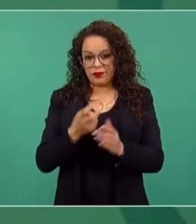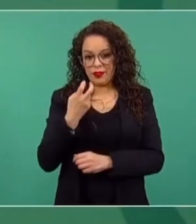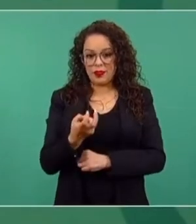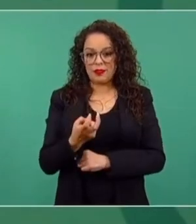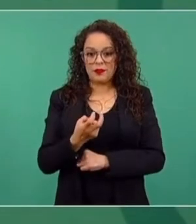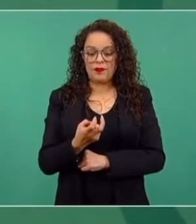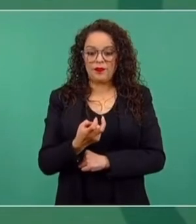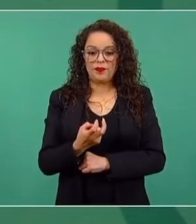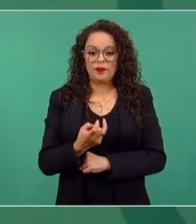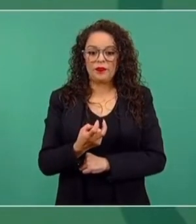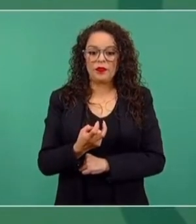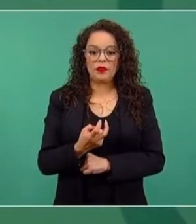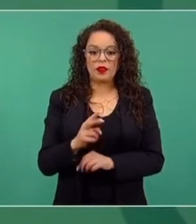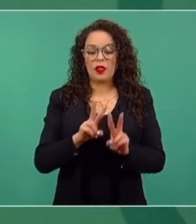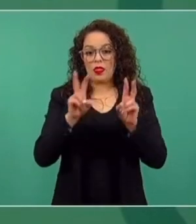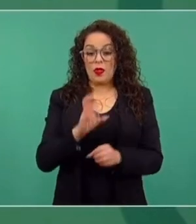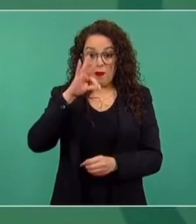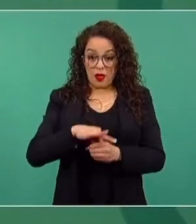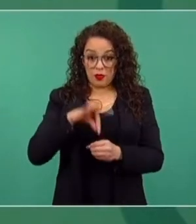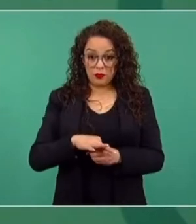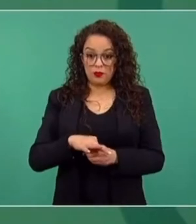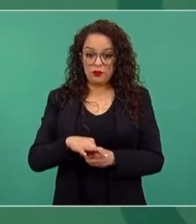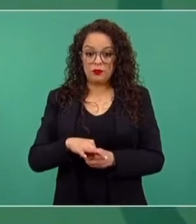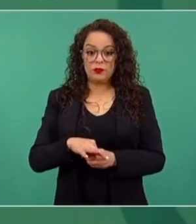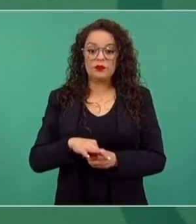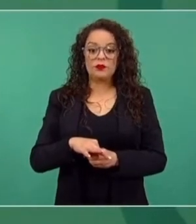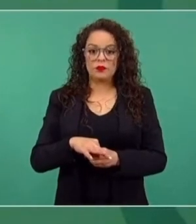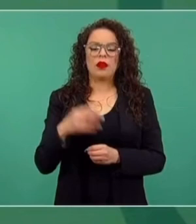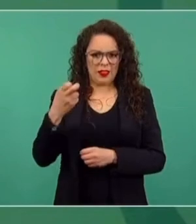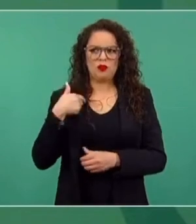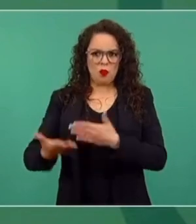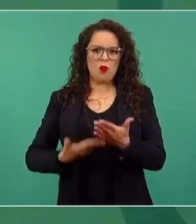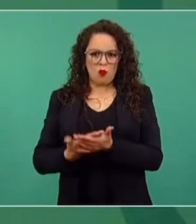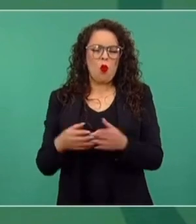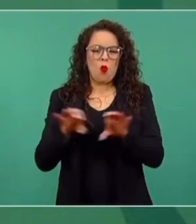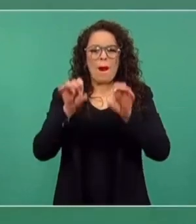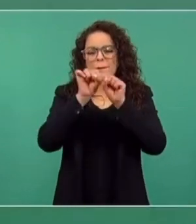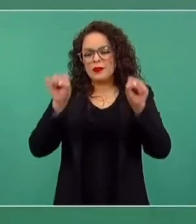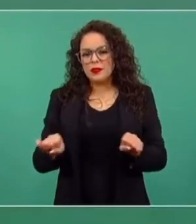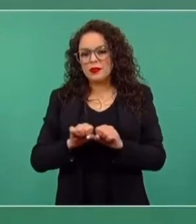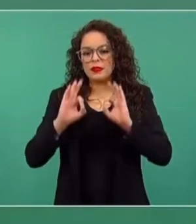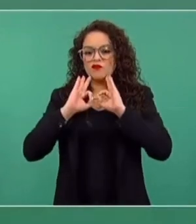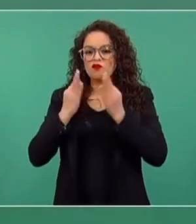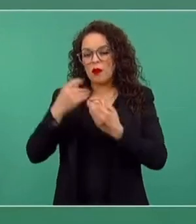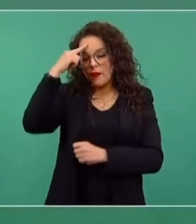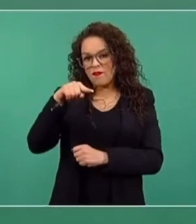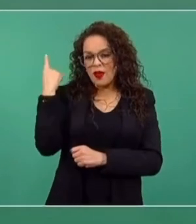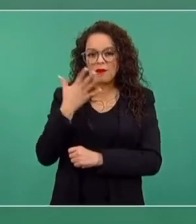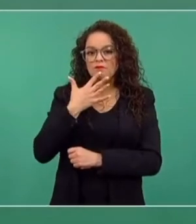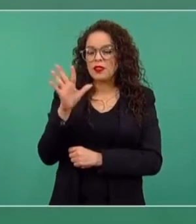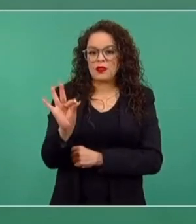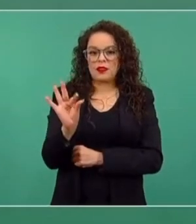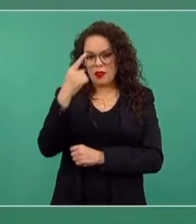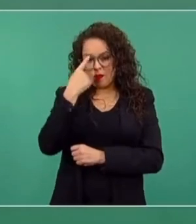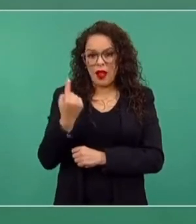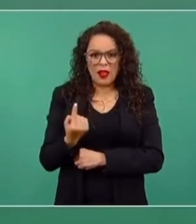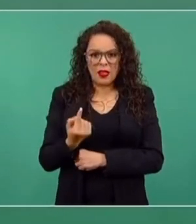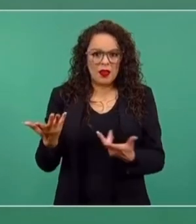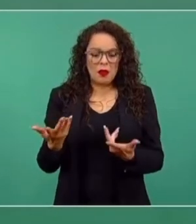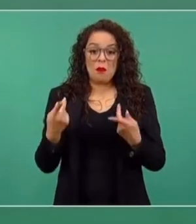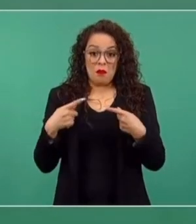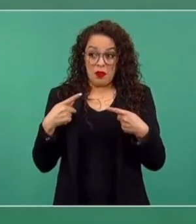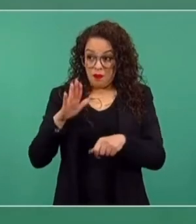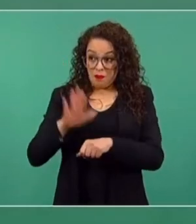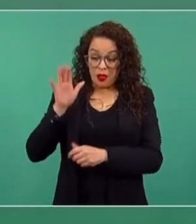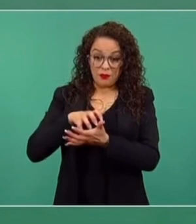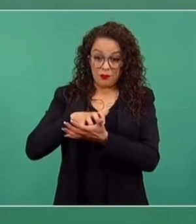modificar la ley electoral vamos a proponer un sistema sencillo para que la